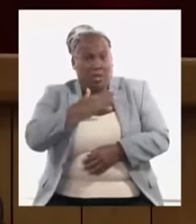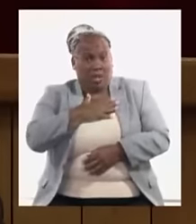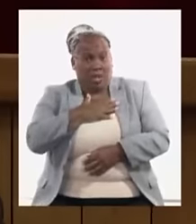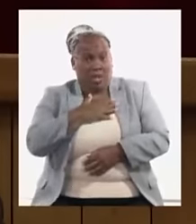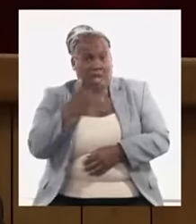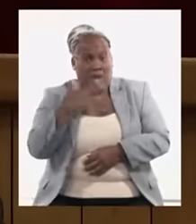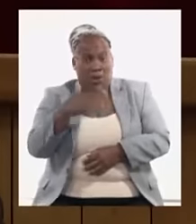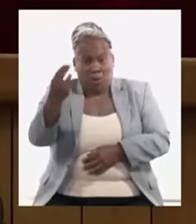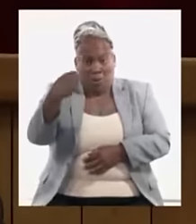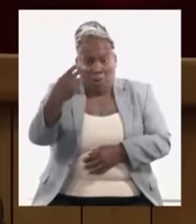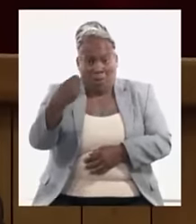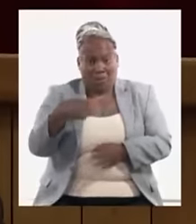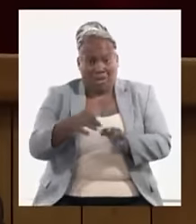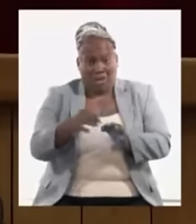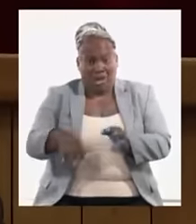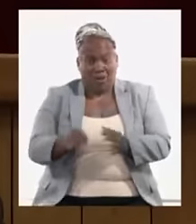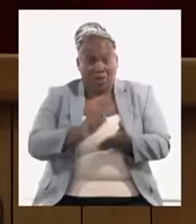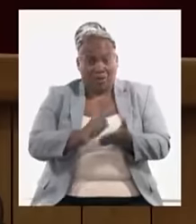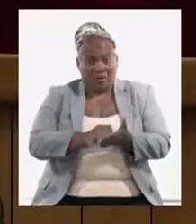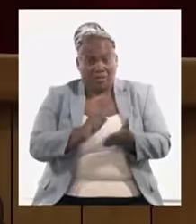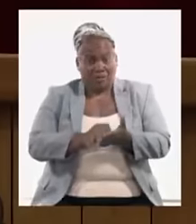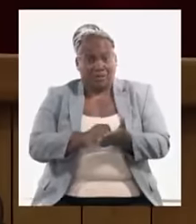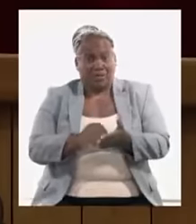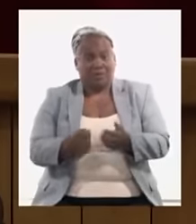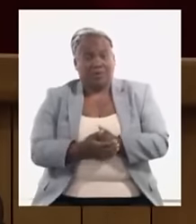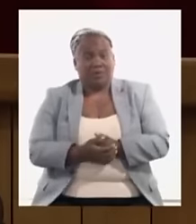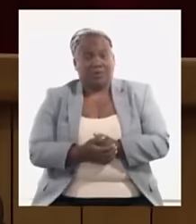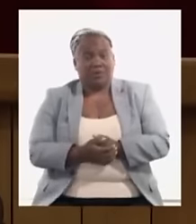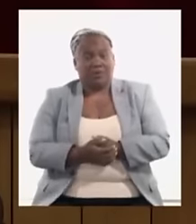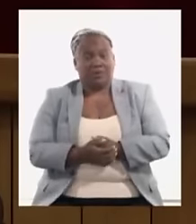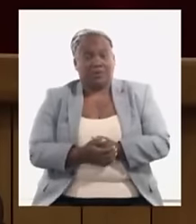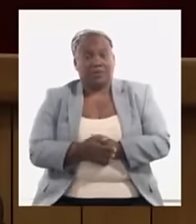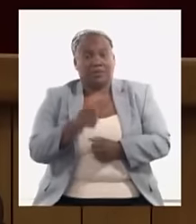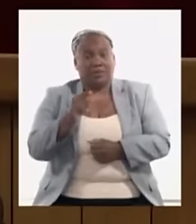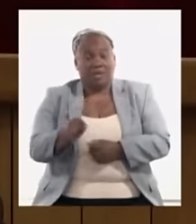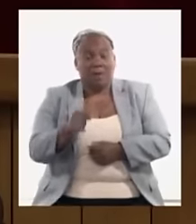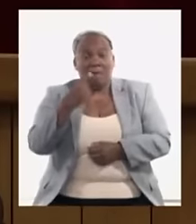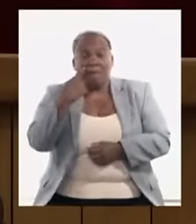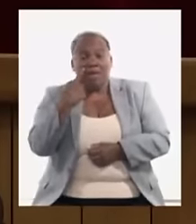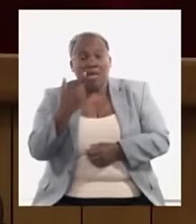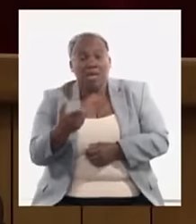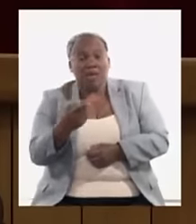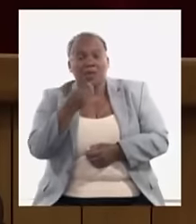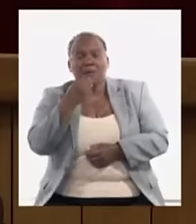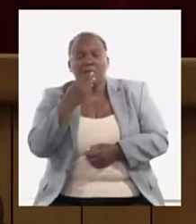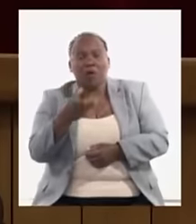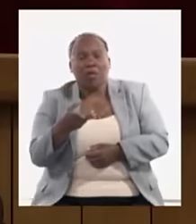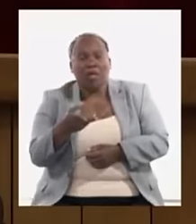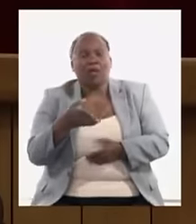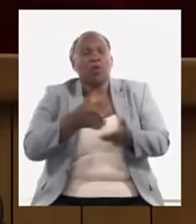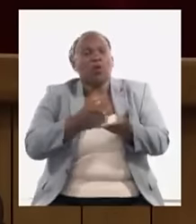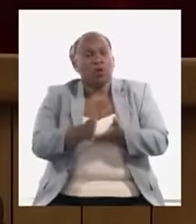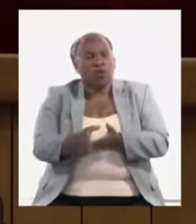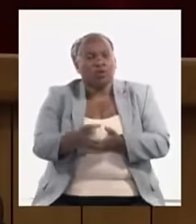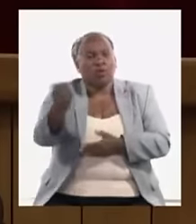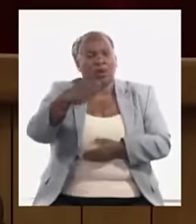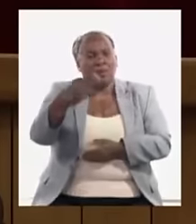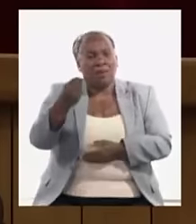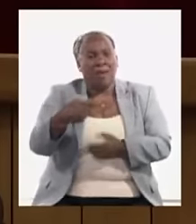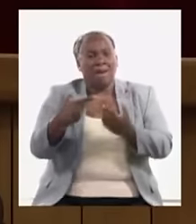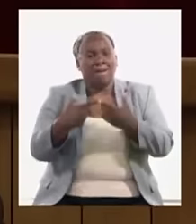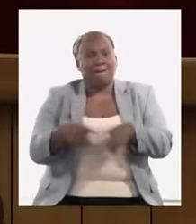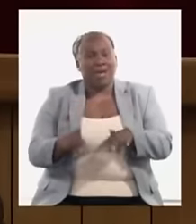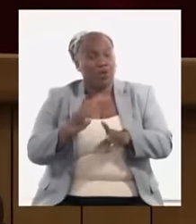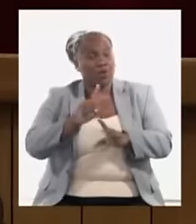de importar el arroz de la libreta un día tendremos que sí en función de las posibilidades seguir importando pero nosotros aspiramos no